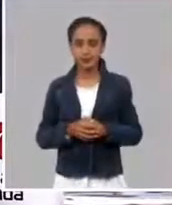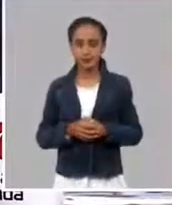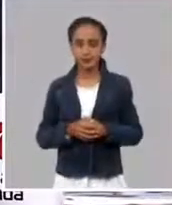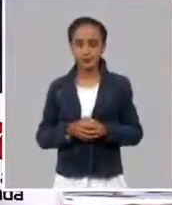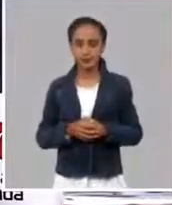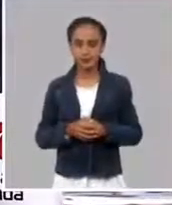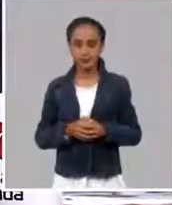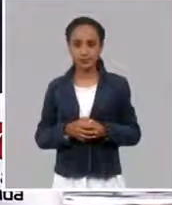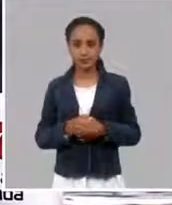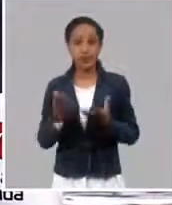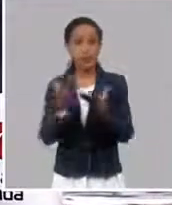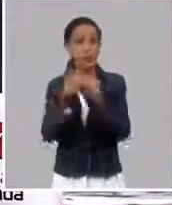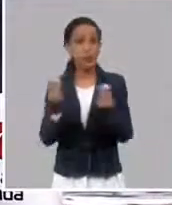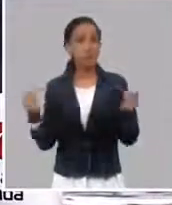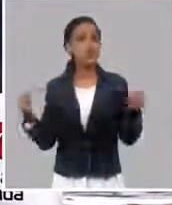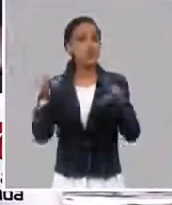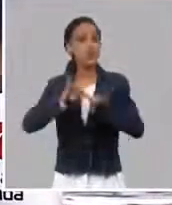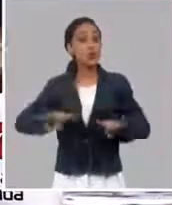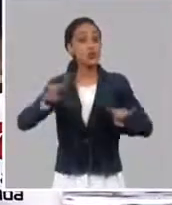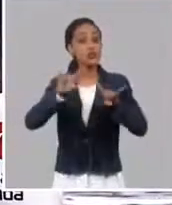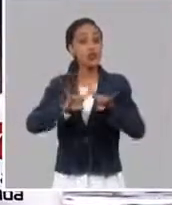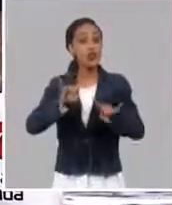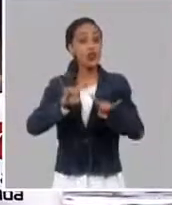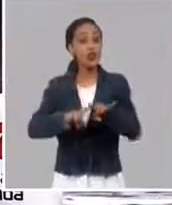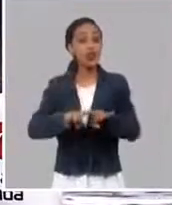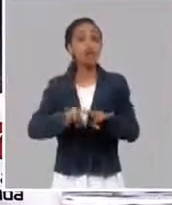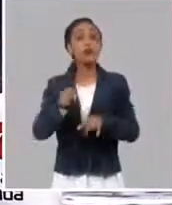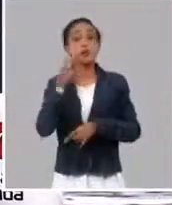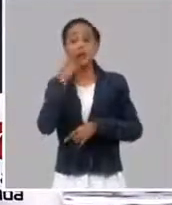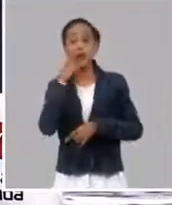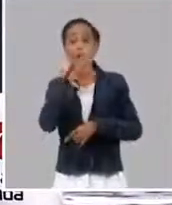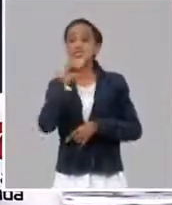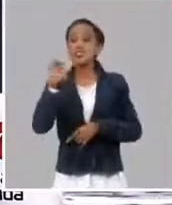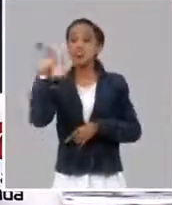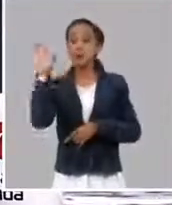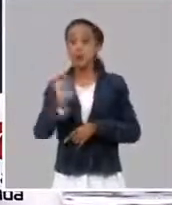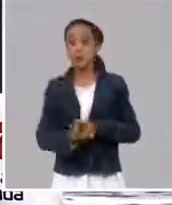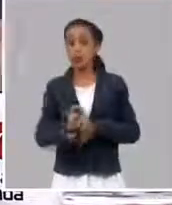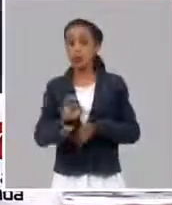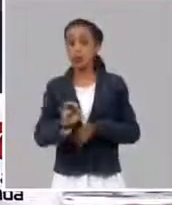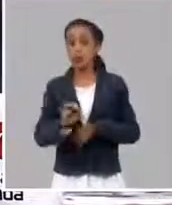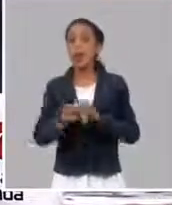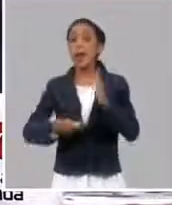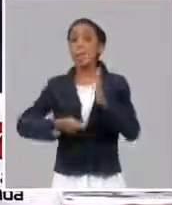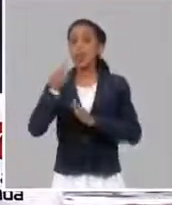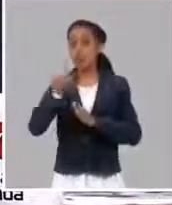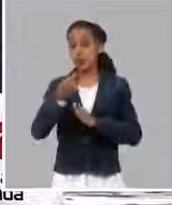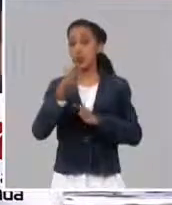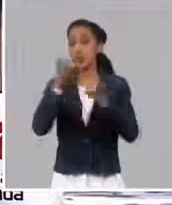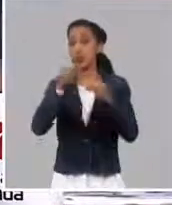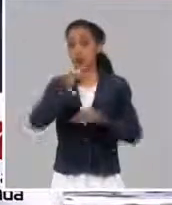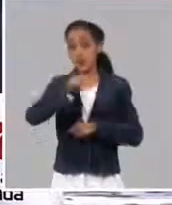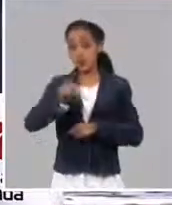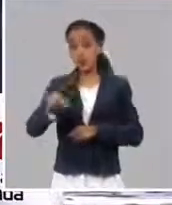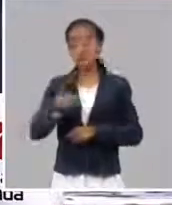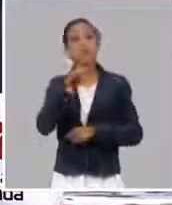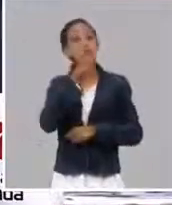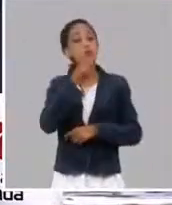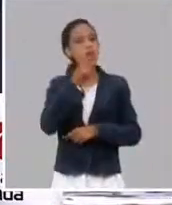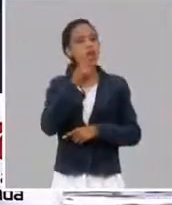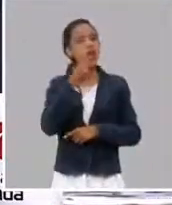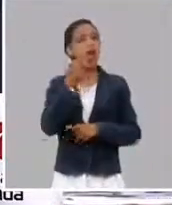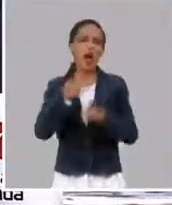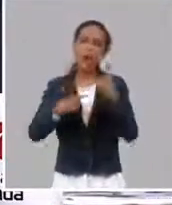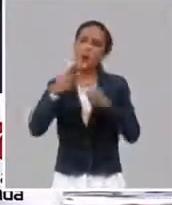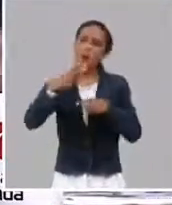de impacto, ha tenido una modificación a partir de que muchas universidades lograron contactar con el 100% de la matrícula y bueno, es posible haber